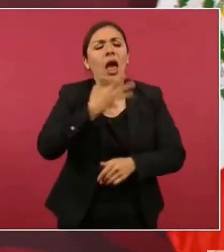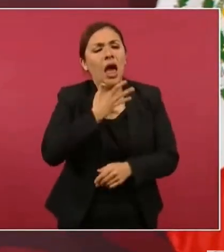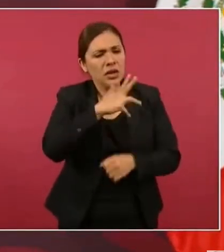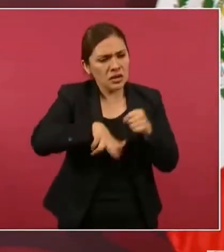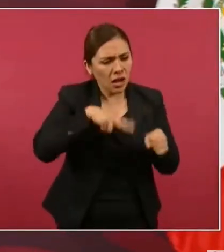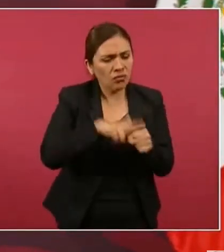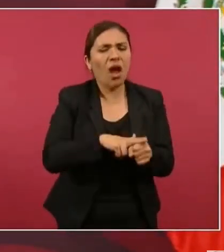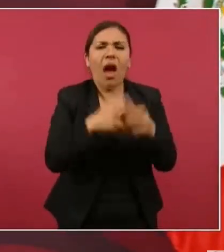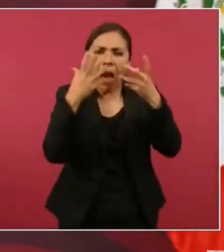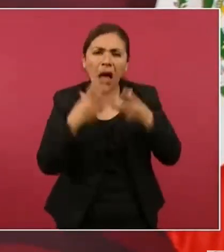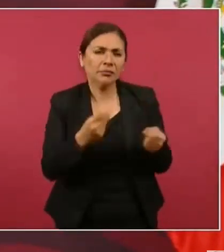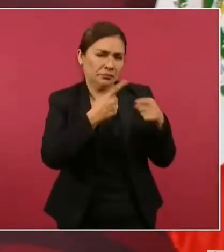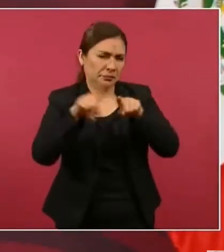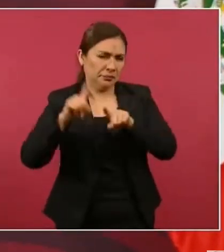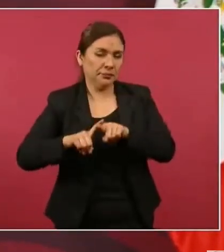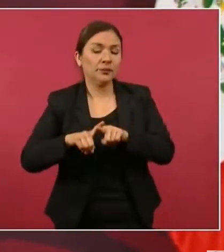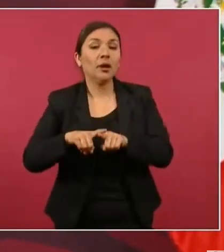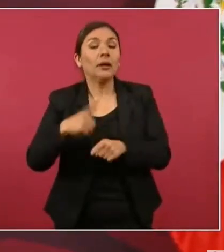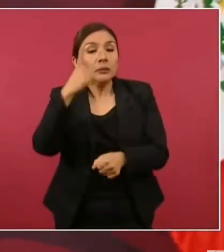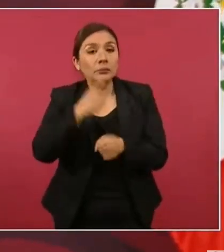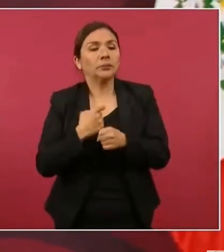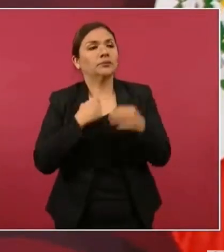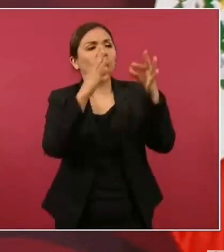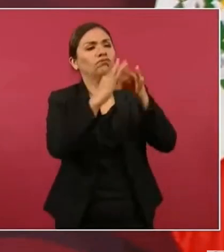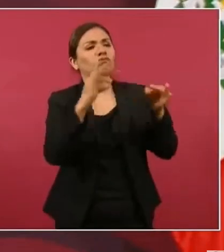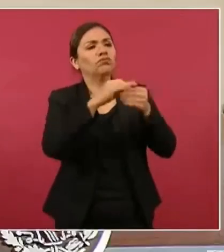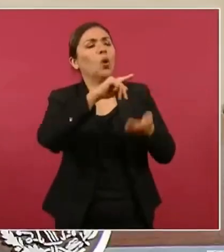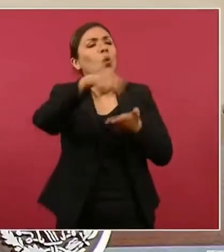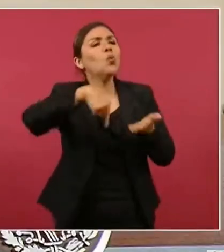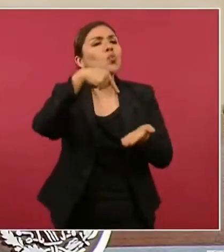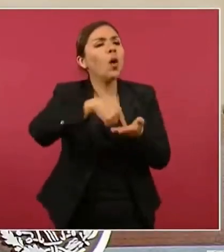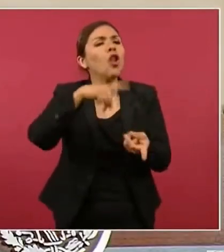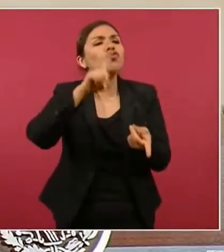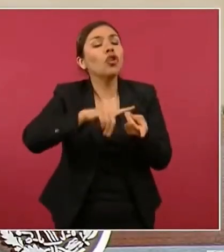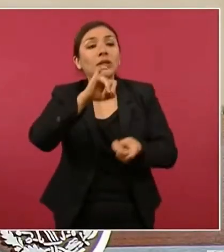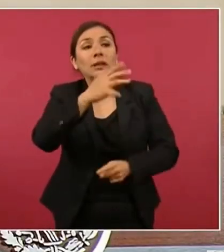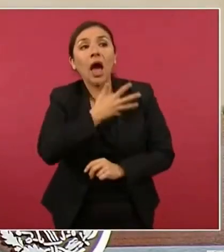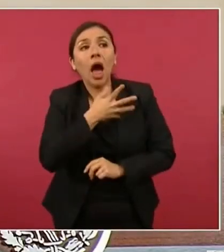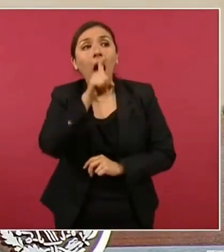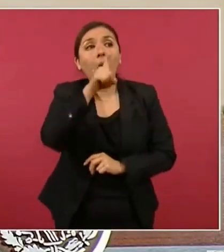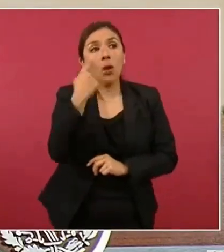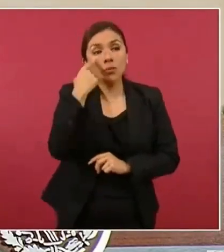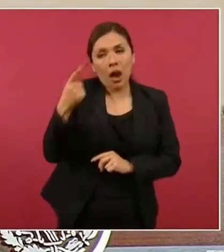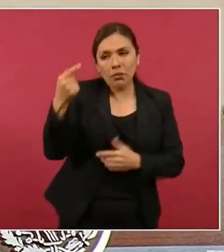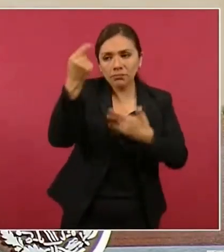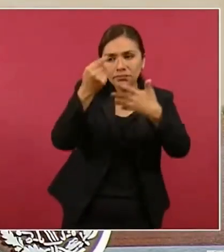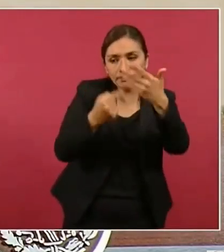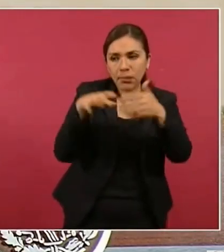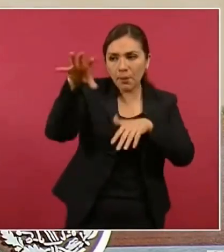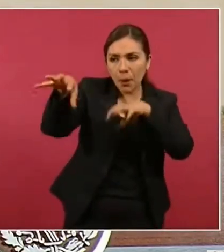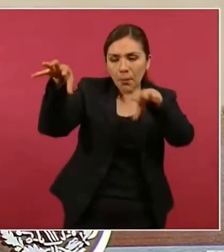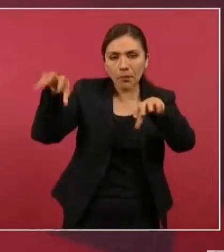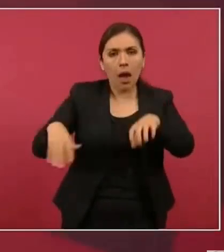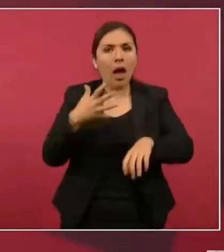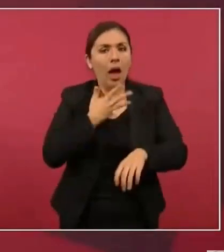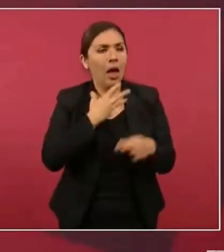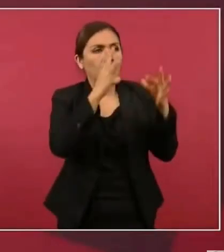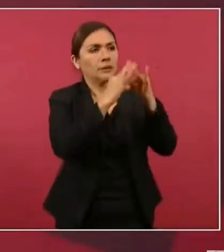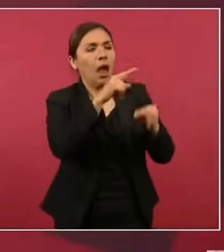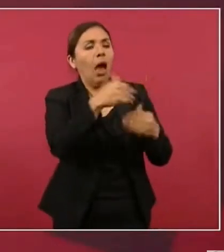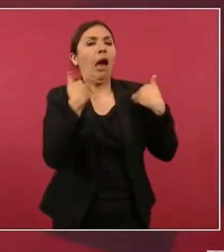en particular, donde tenemos agua, en este caso.